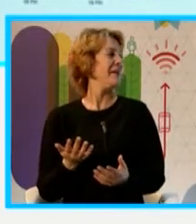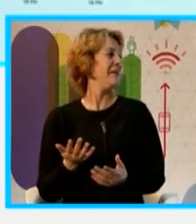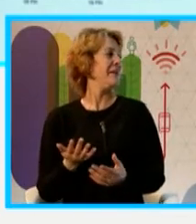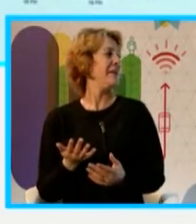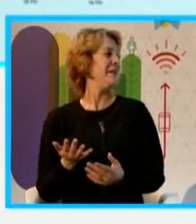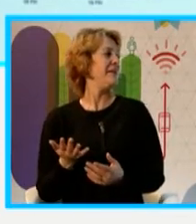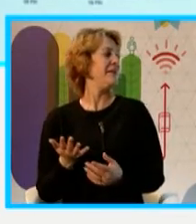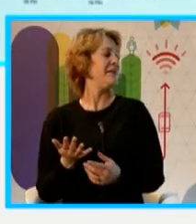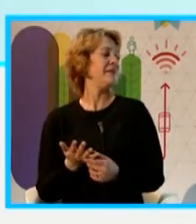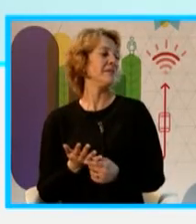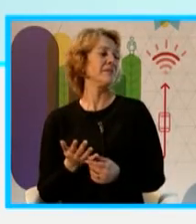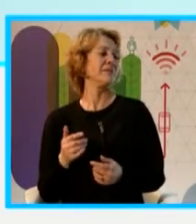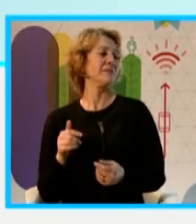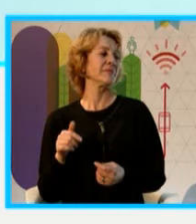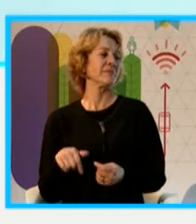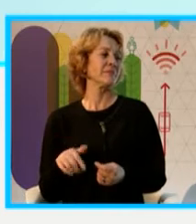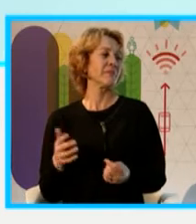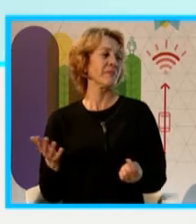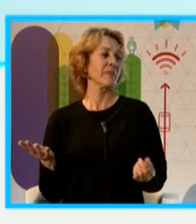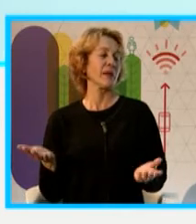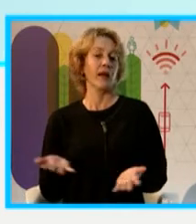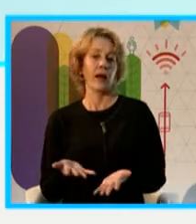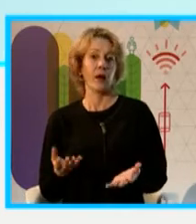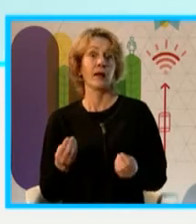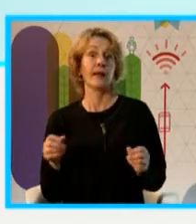Bueno, ¿y ahora qué hacemos?